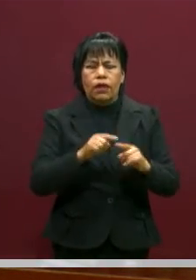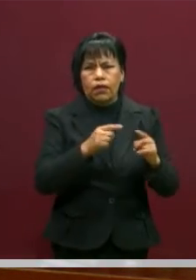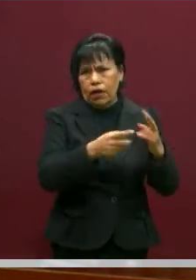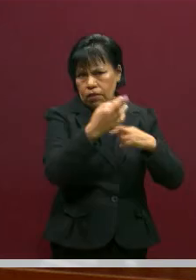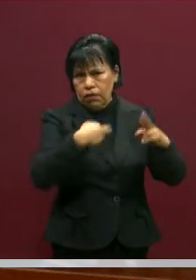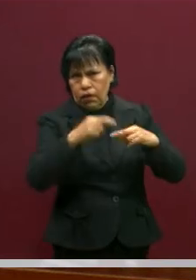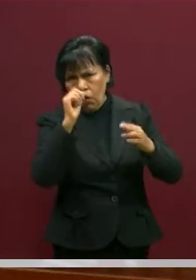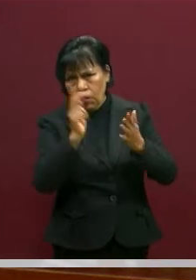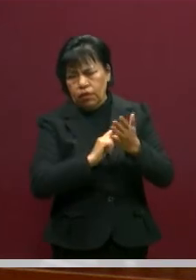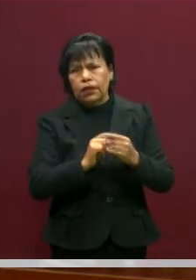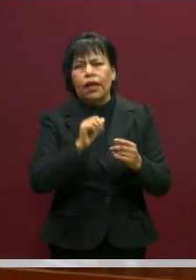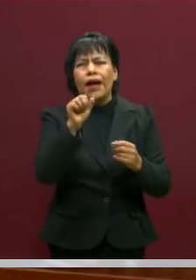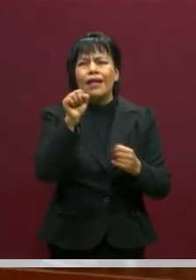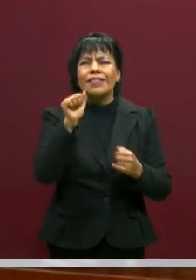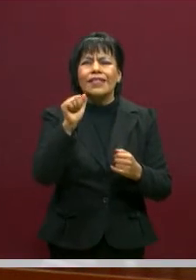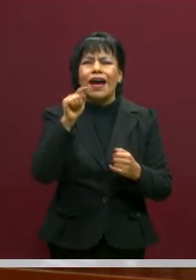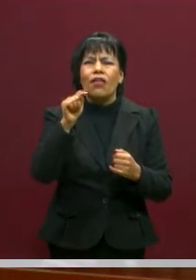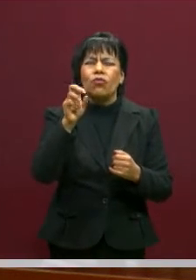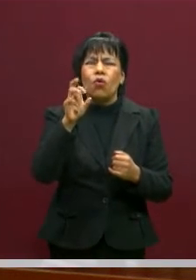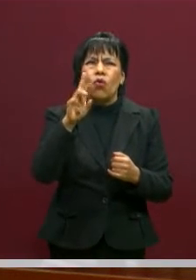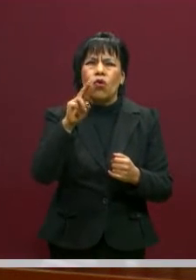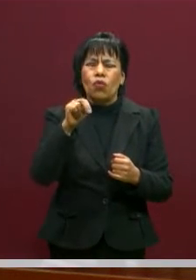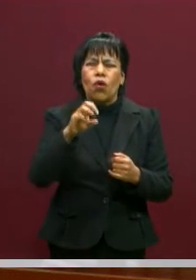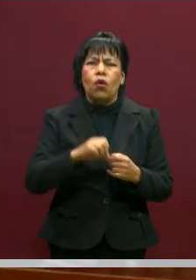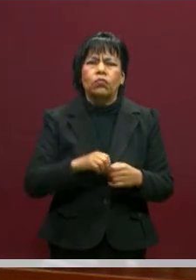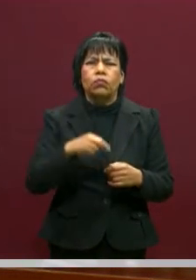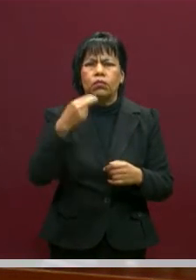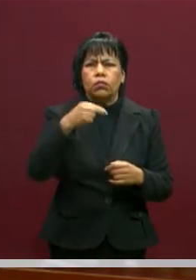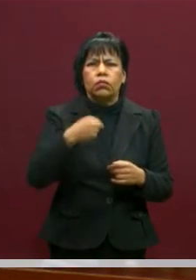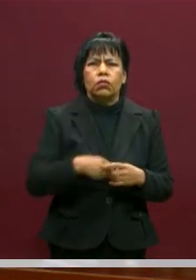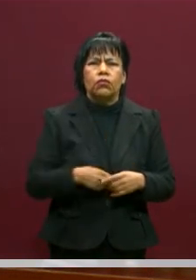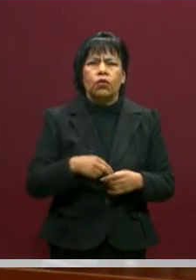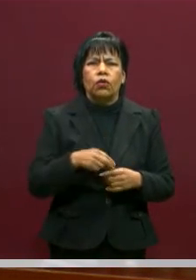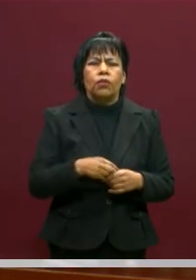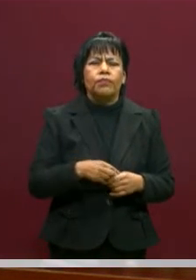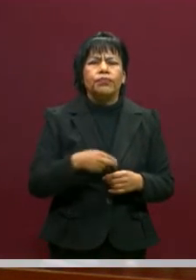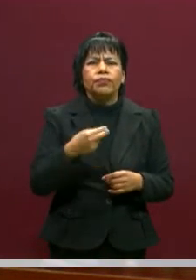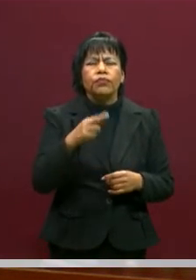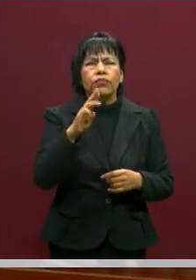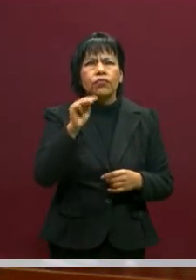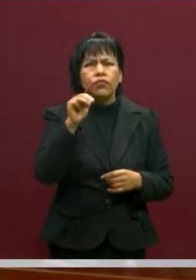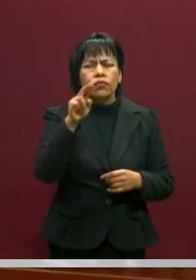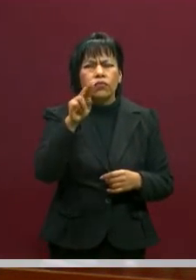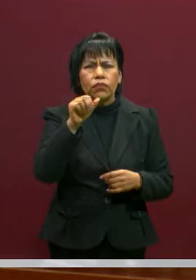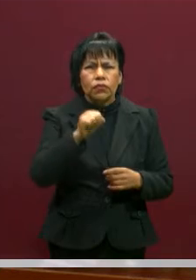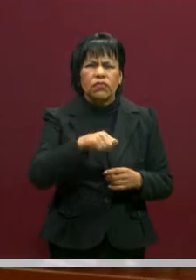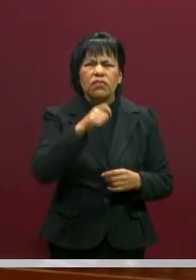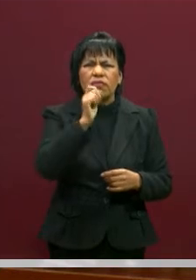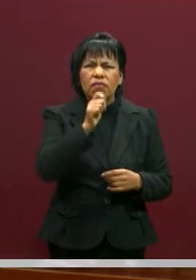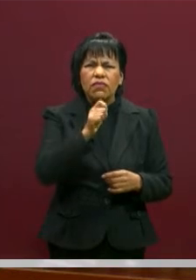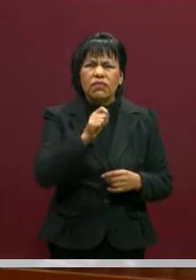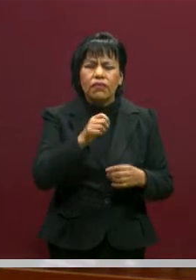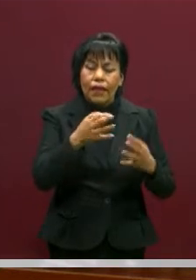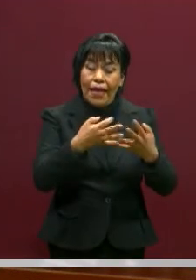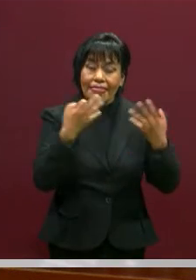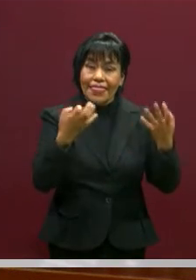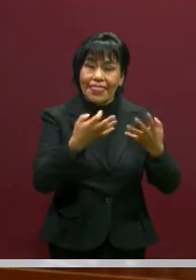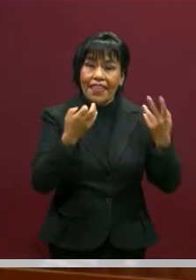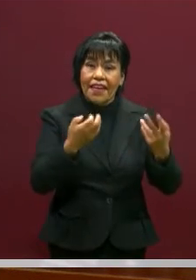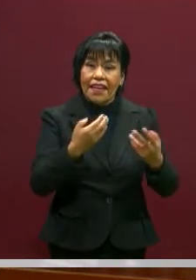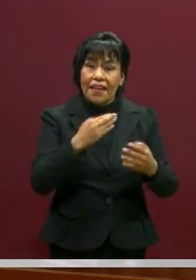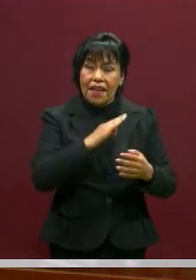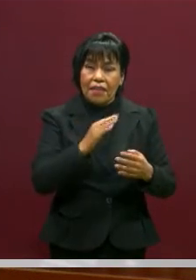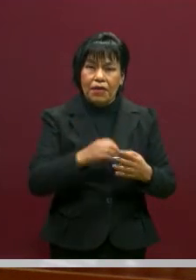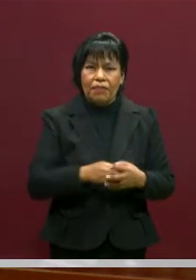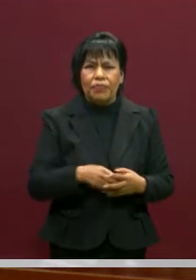Entonces Saturno dice, le llamaremos humus, que significa tierra fértil, ¿verdad?